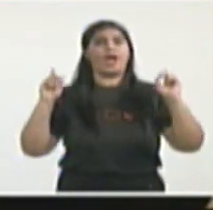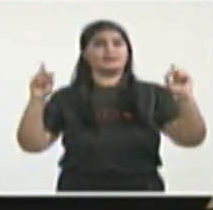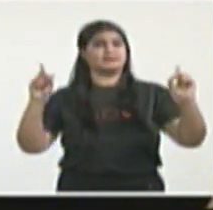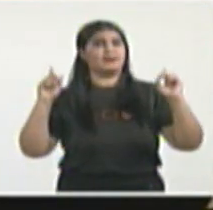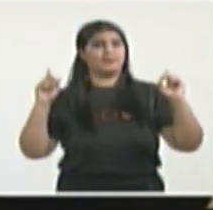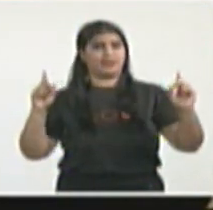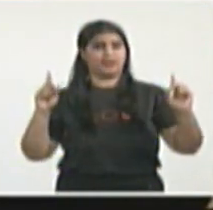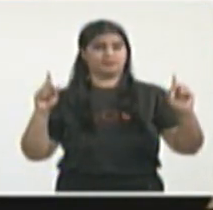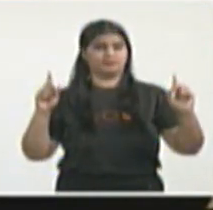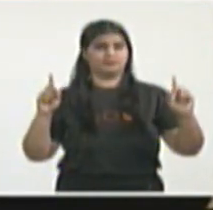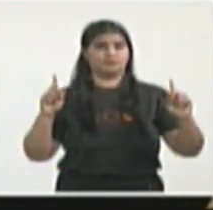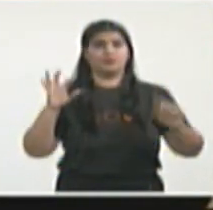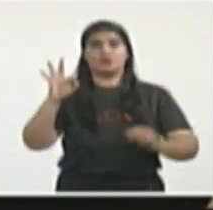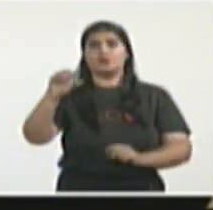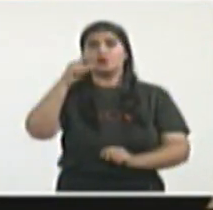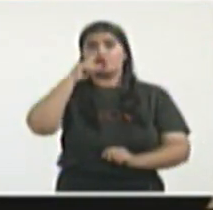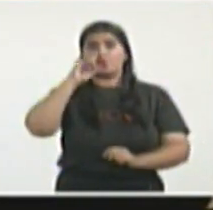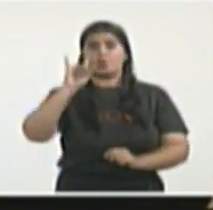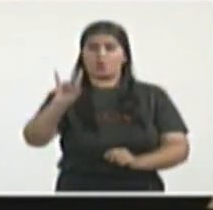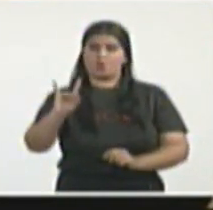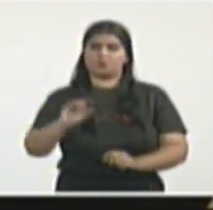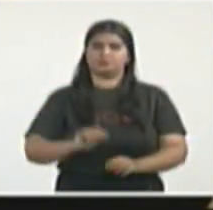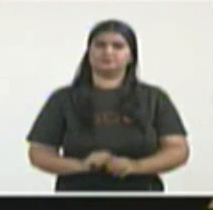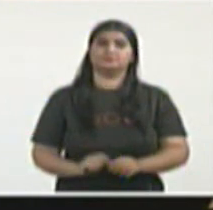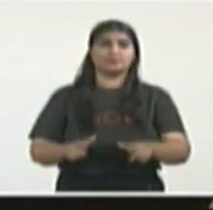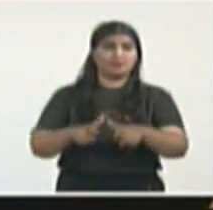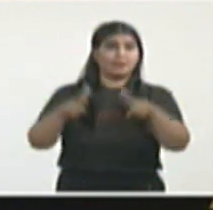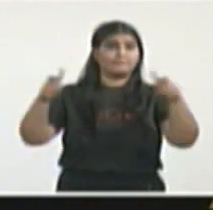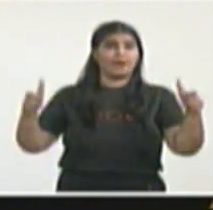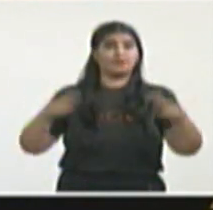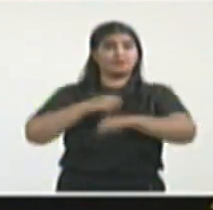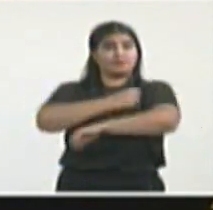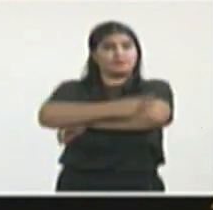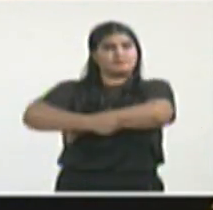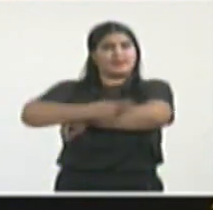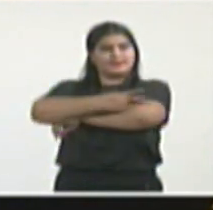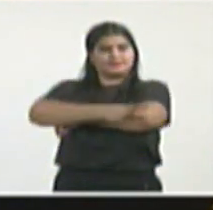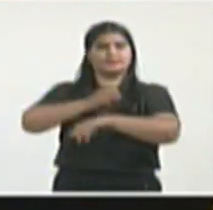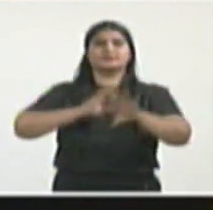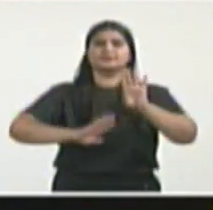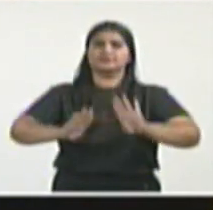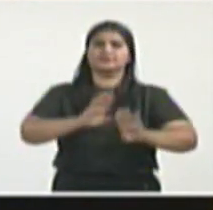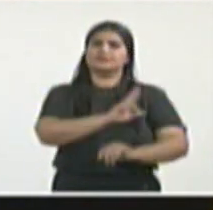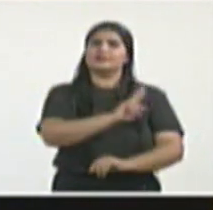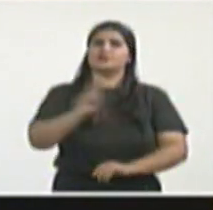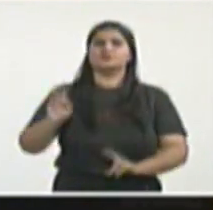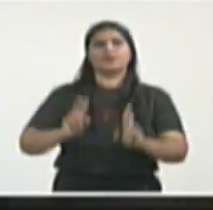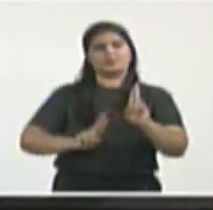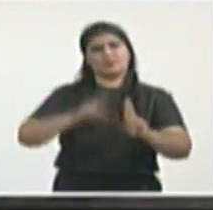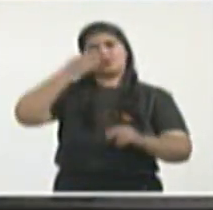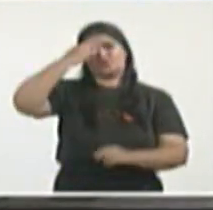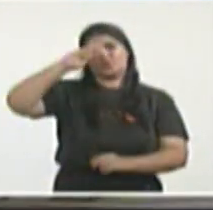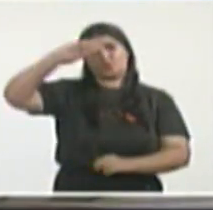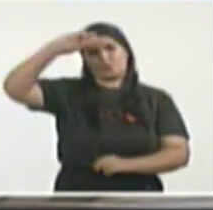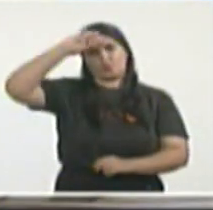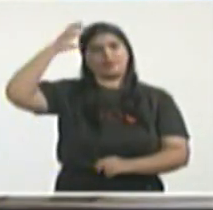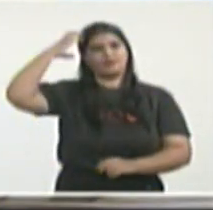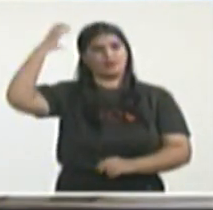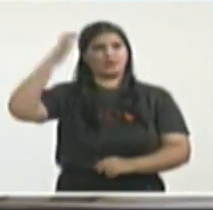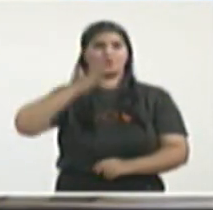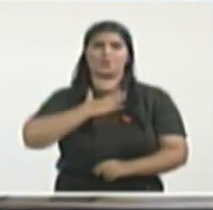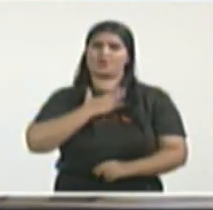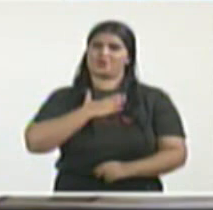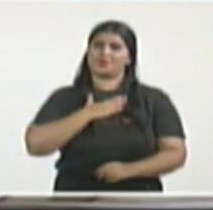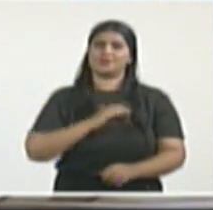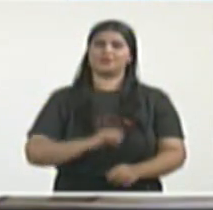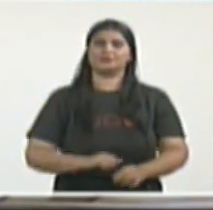justificarlo absolutamente injustificable. Y como el alcance de esa campaña fue